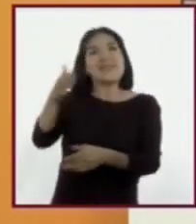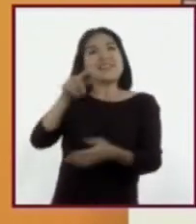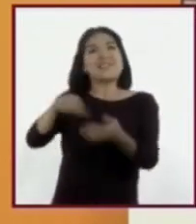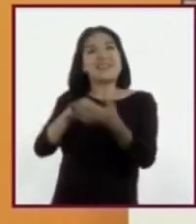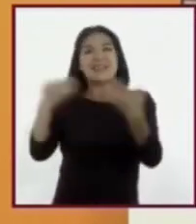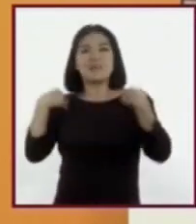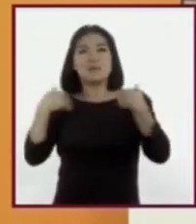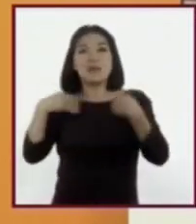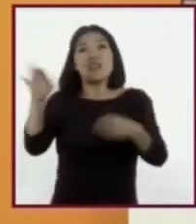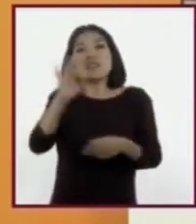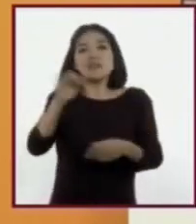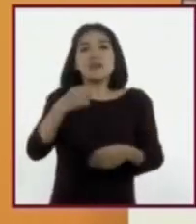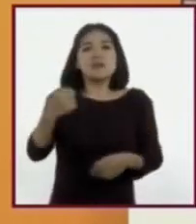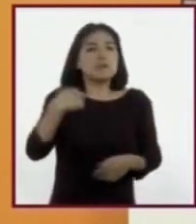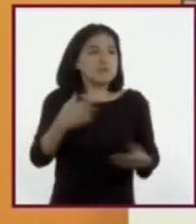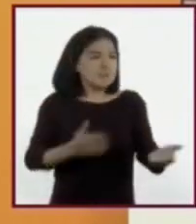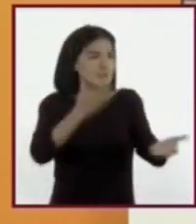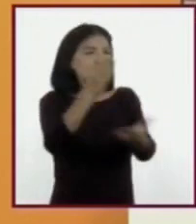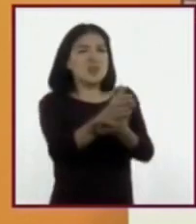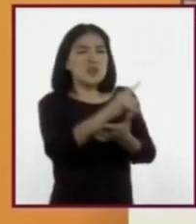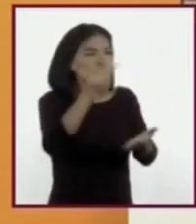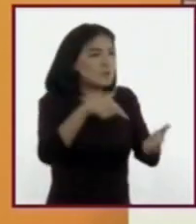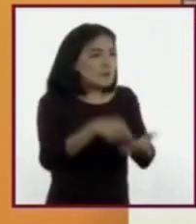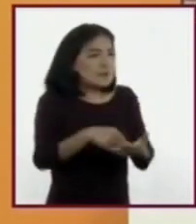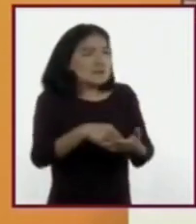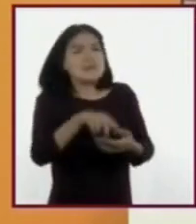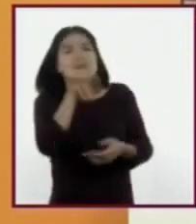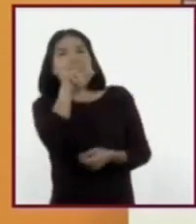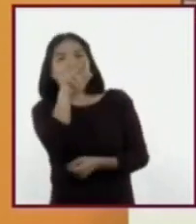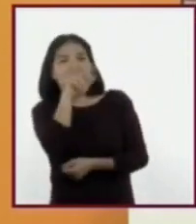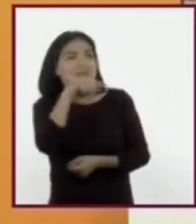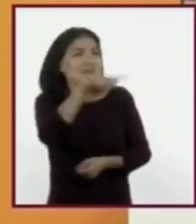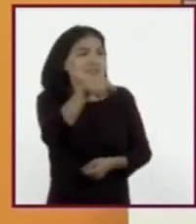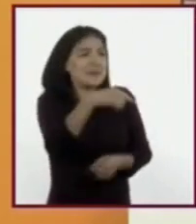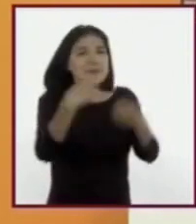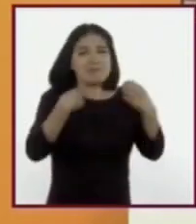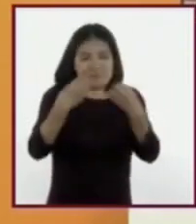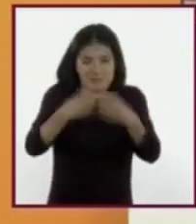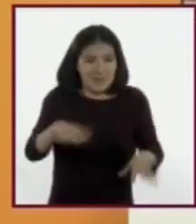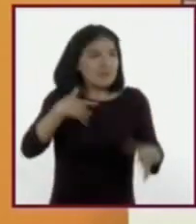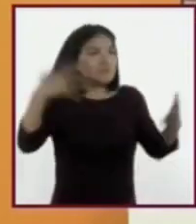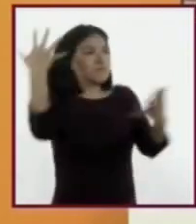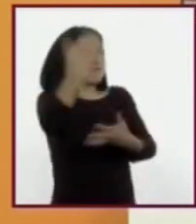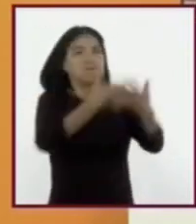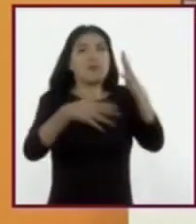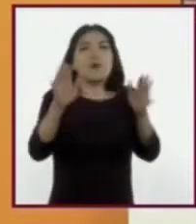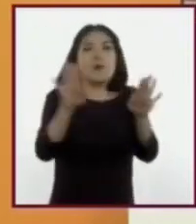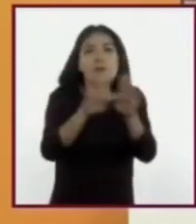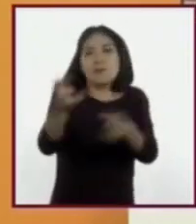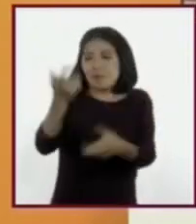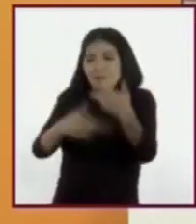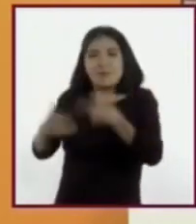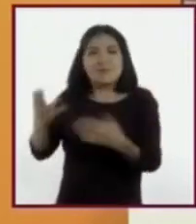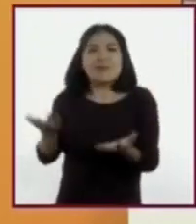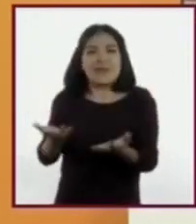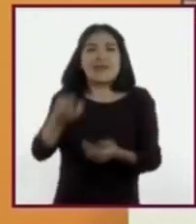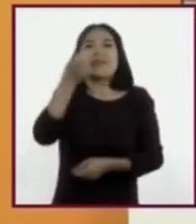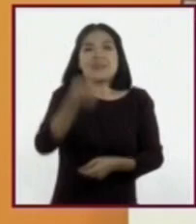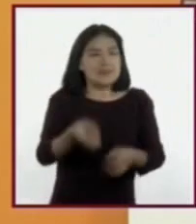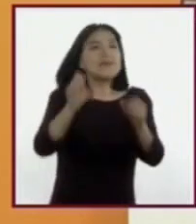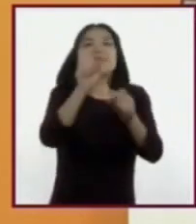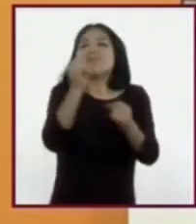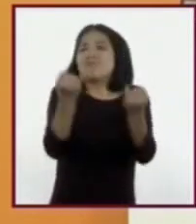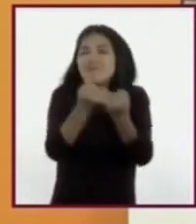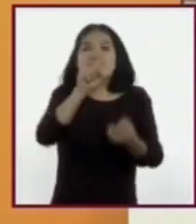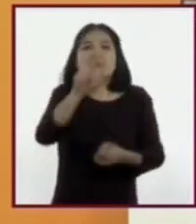Pero también que se encuentren en un lugar desagradable, que se pierdan o no haya vuelta atrás. Esto ha sido el embarazo